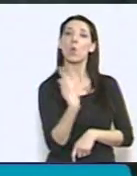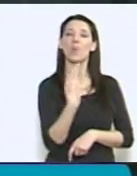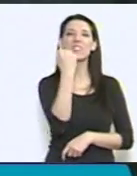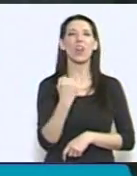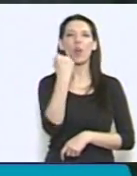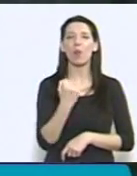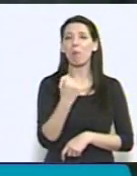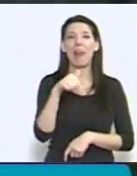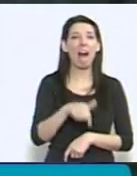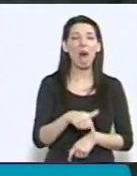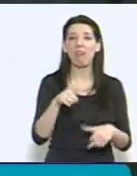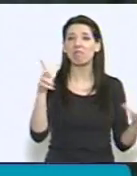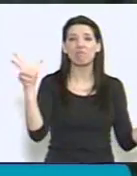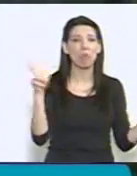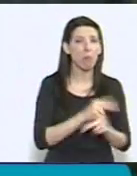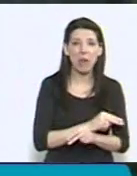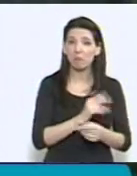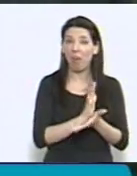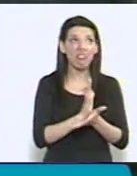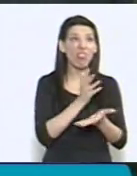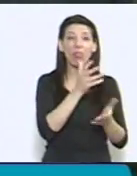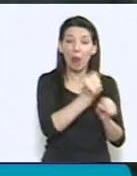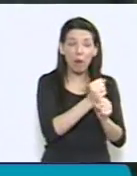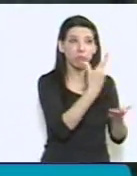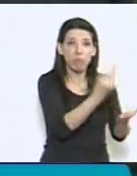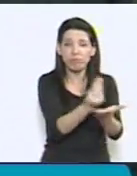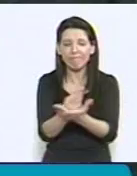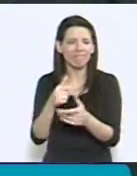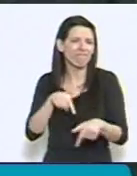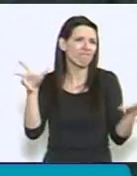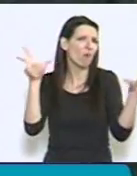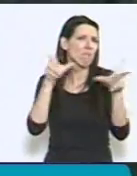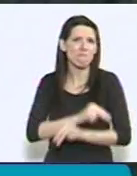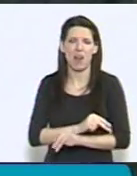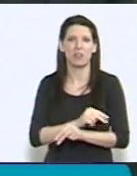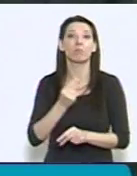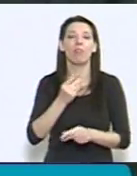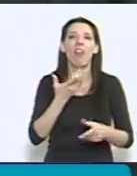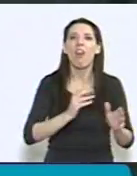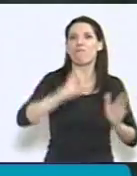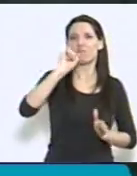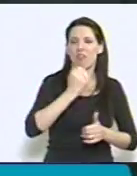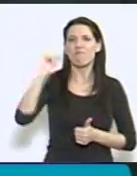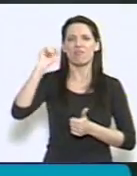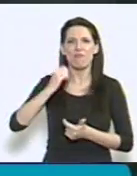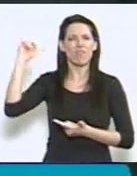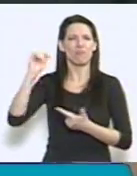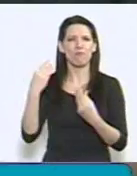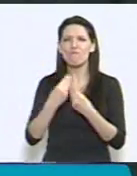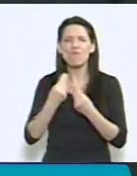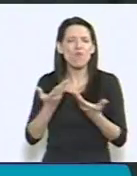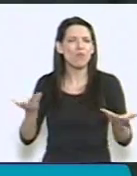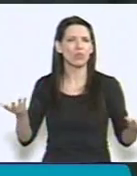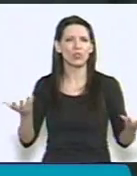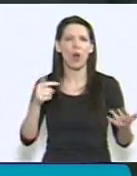agotado su capacidad para generar empleo genuino en los últimos años de esta inflación, destruyéndose miles de